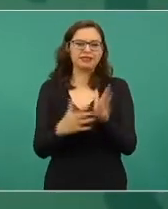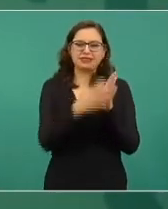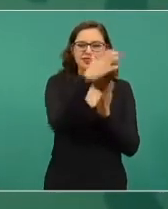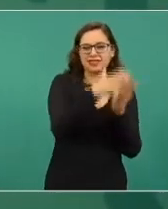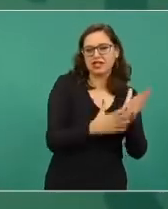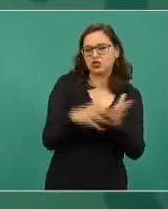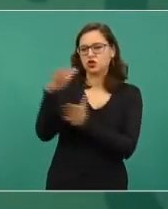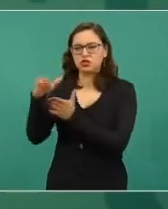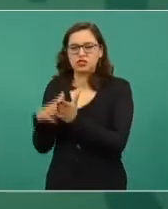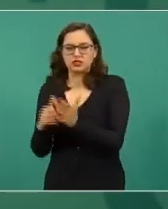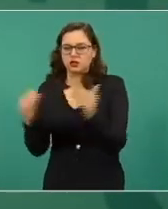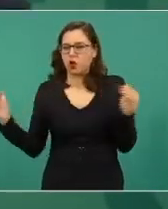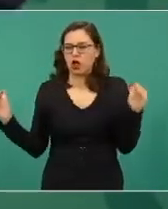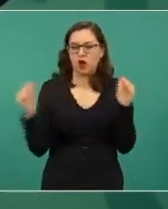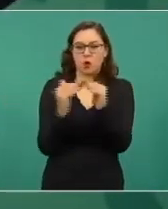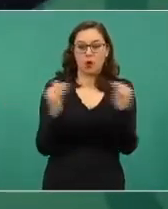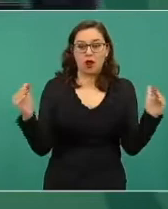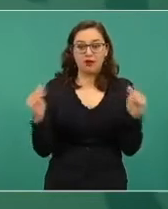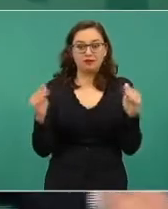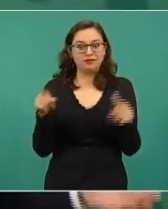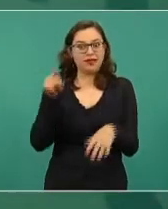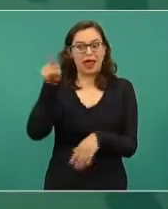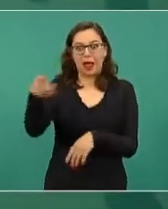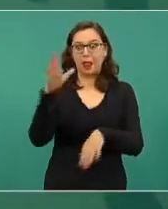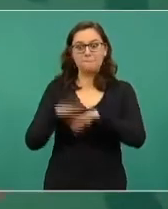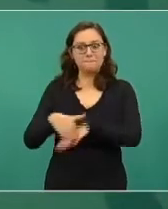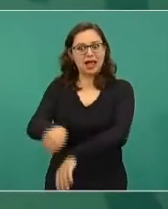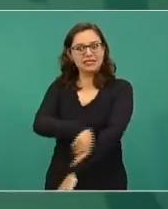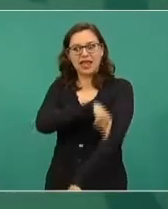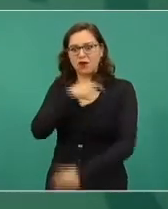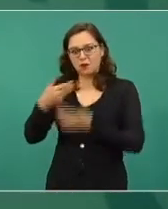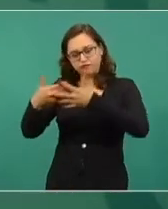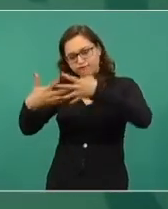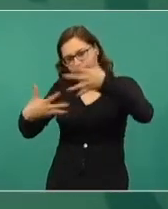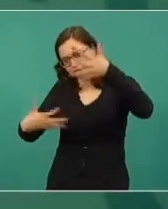y hay muchísimos más insultos,